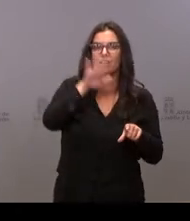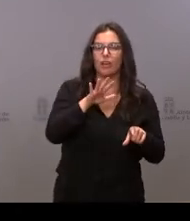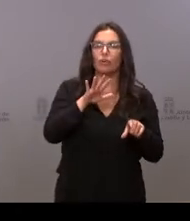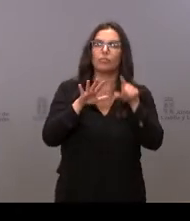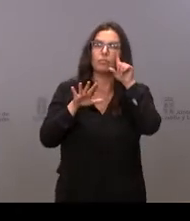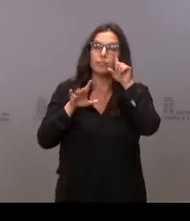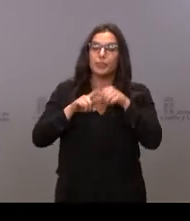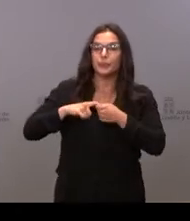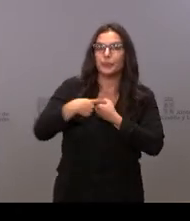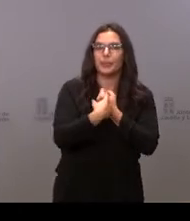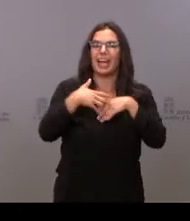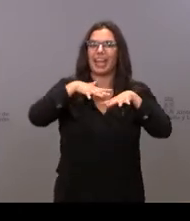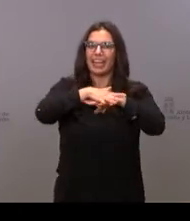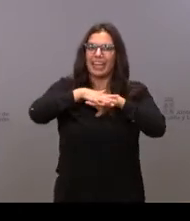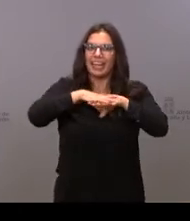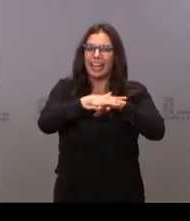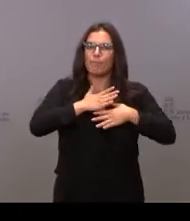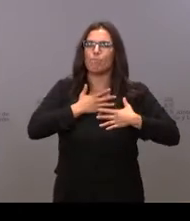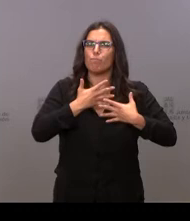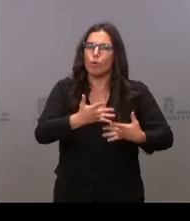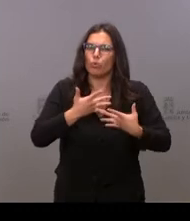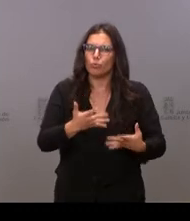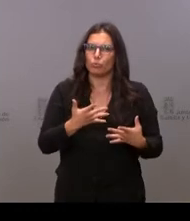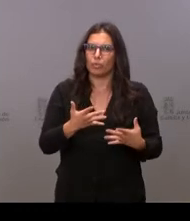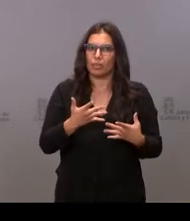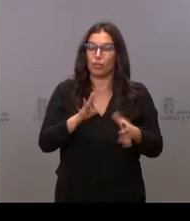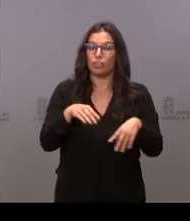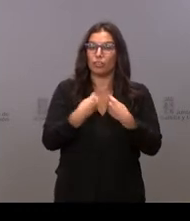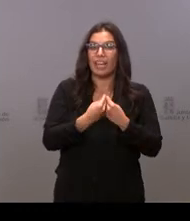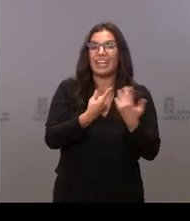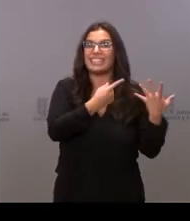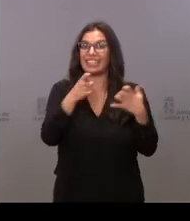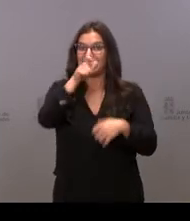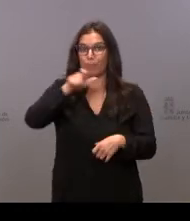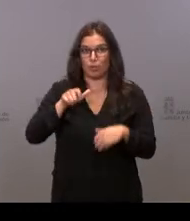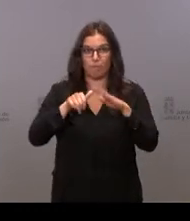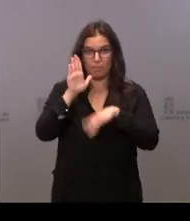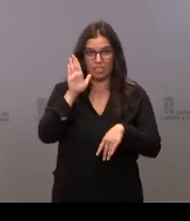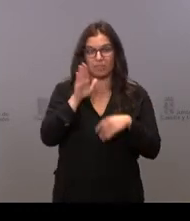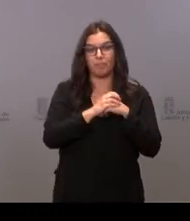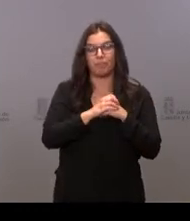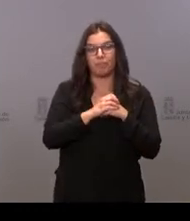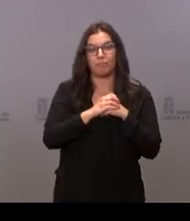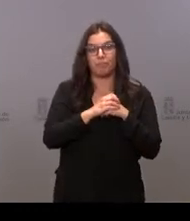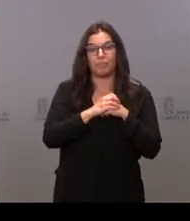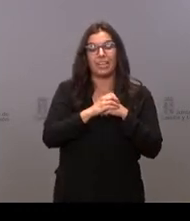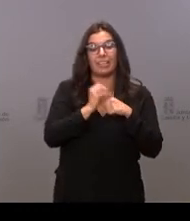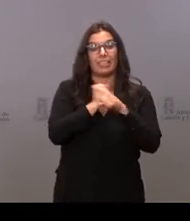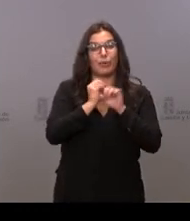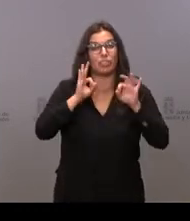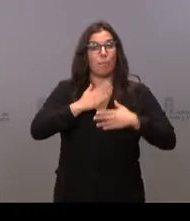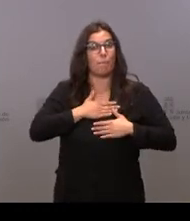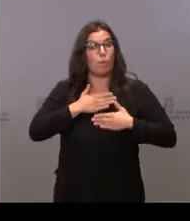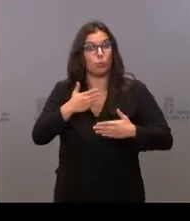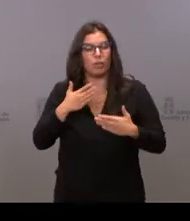formadas por una red de voluntarios que la conforman más de 600 personas. La actividad de voluntariado genera